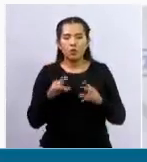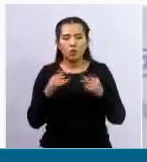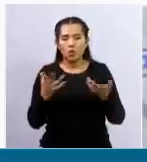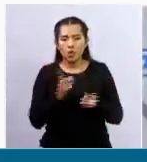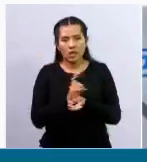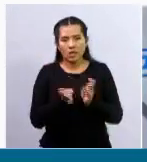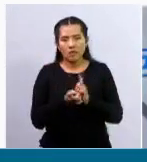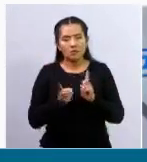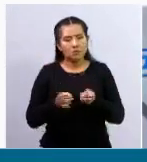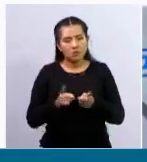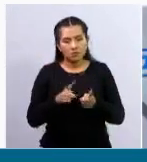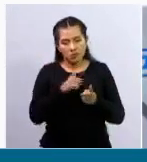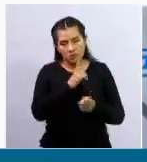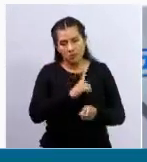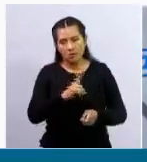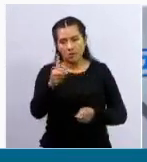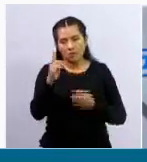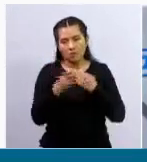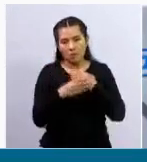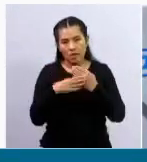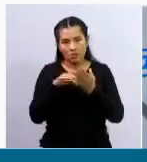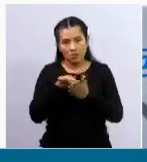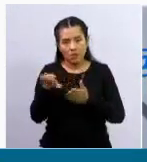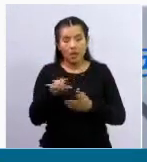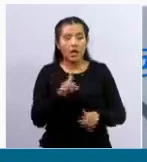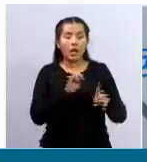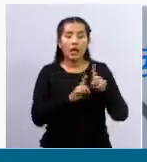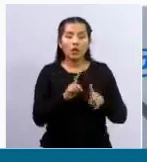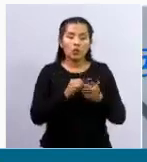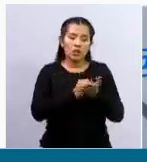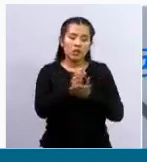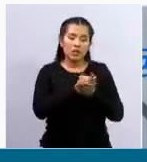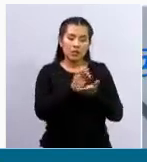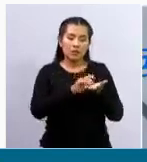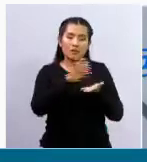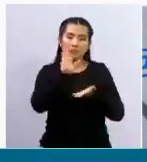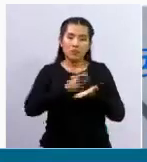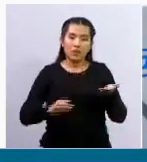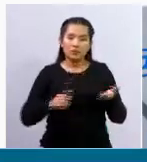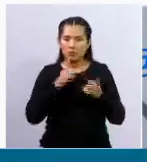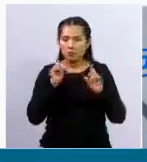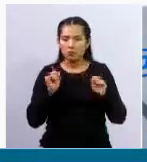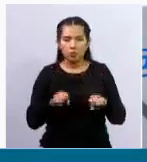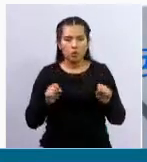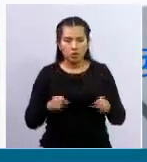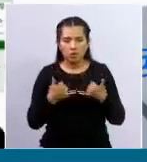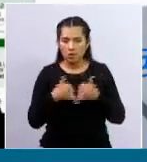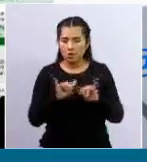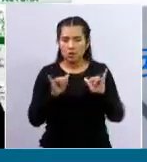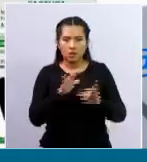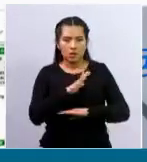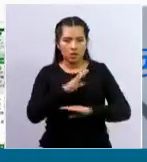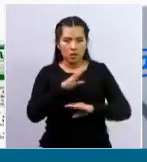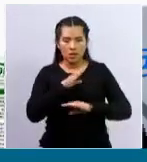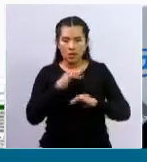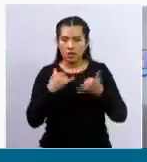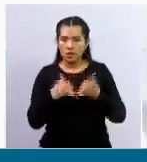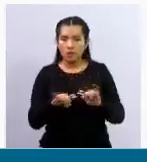mayor cambio, el que pagaba mediante la banca electrónica lo va a poder seguir haciendo, el que pagaba en